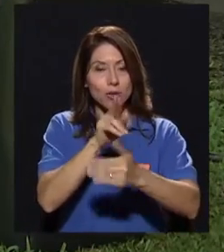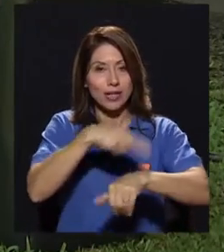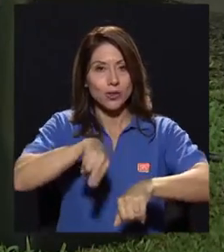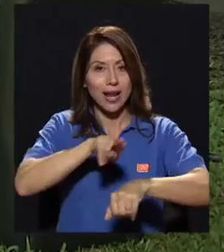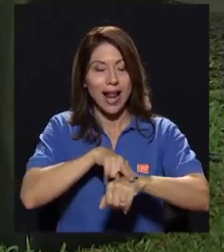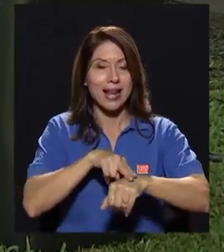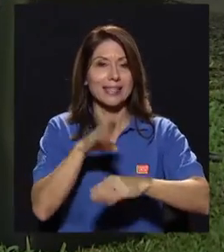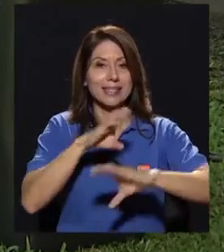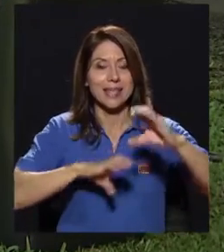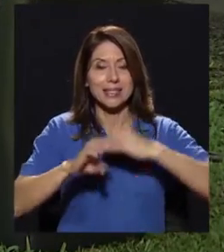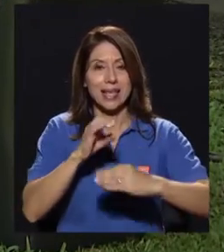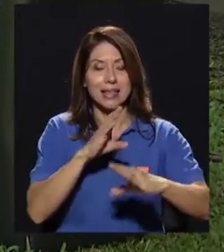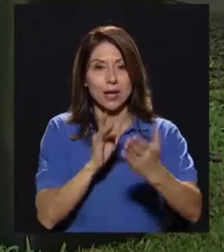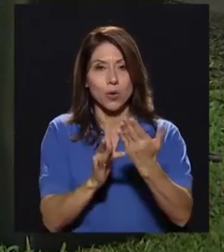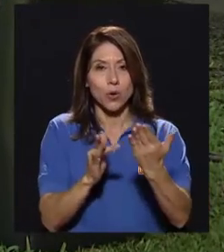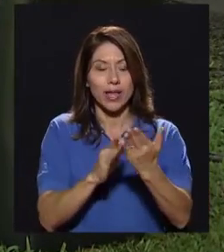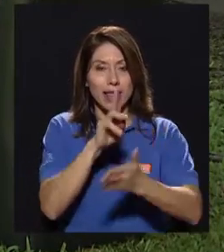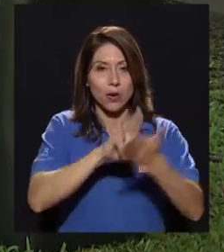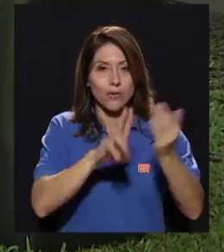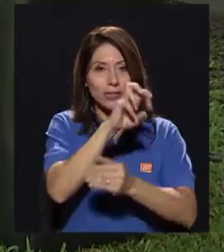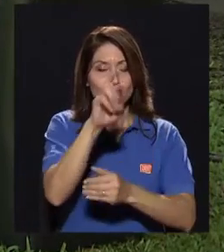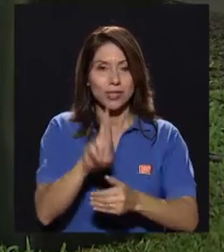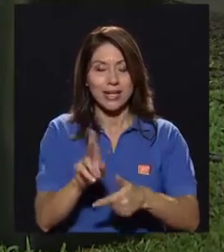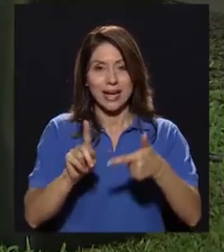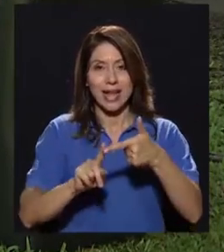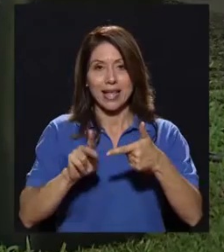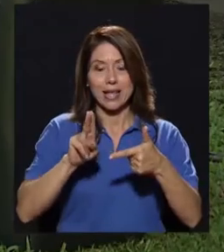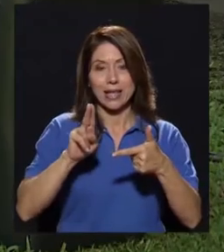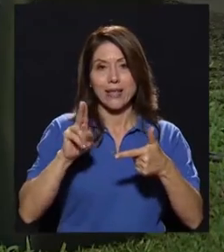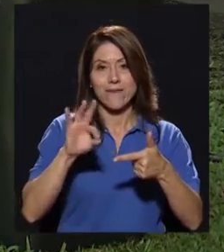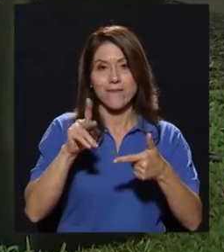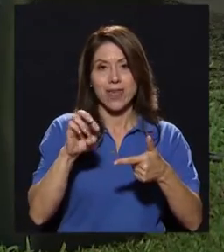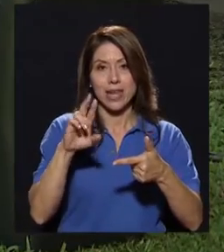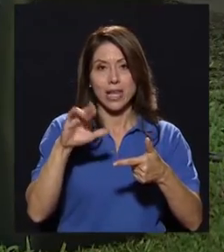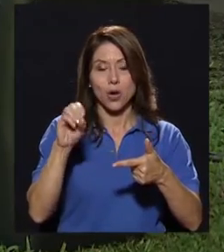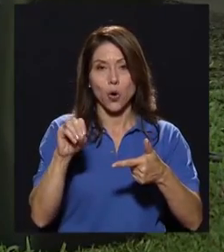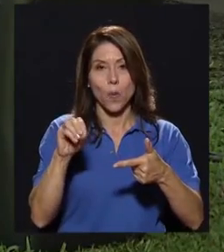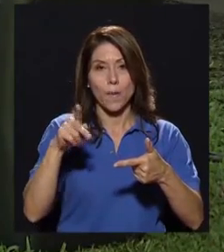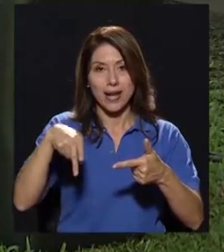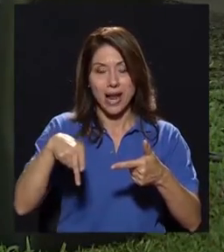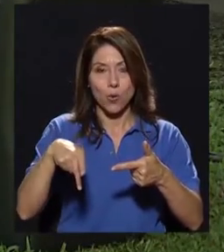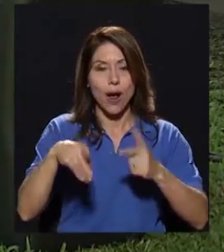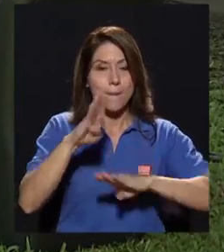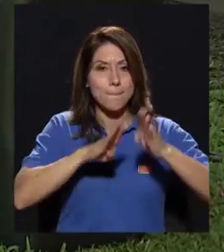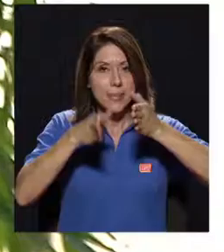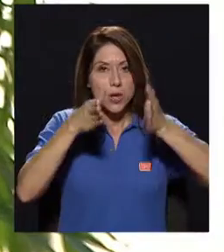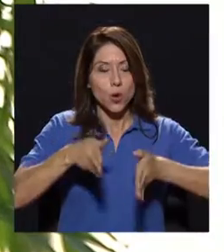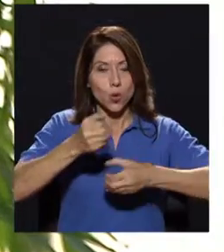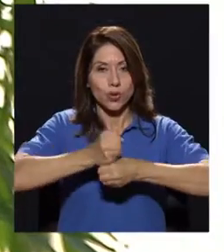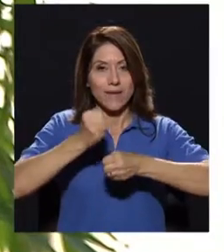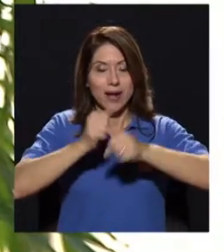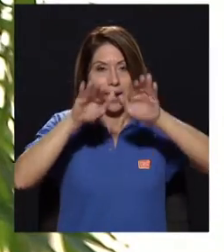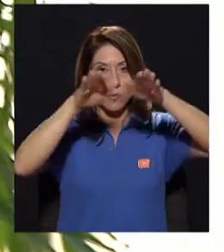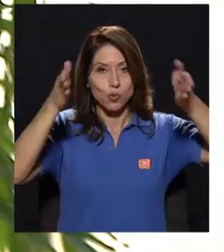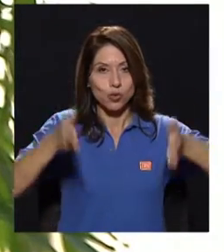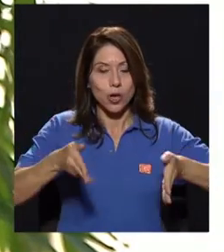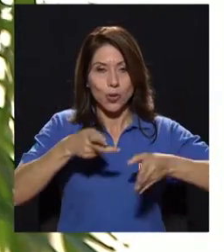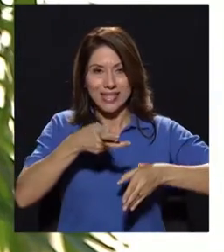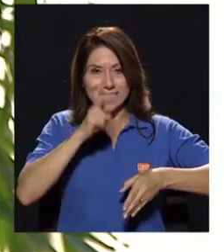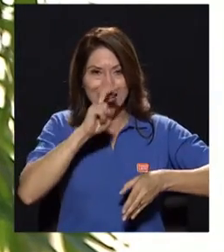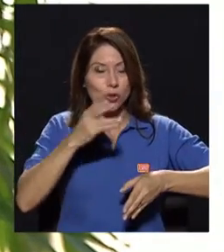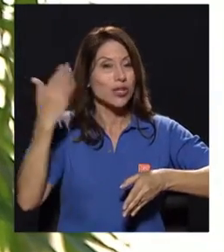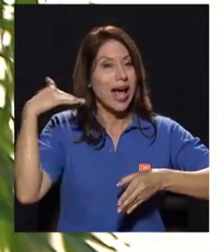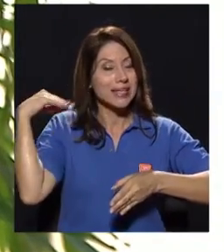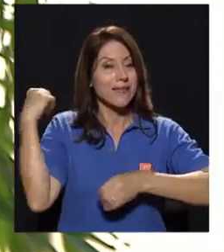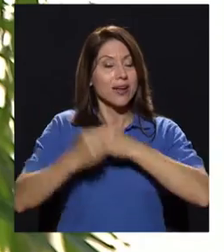Tecnología de la Universidad de Costa Rica. Y el señor Federico Paniagua, biólogo y funcionario del Museo de Insectos, quien se encarga desde hace